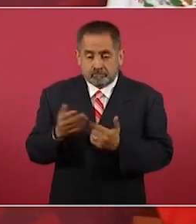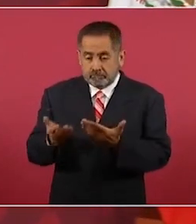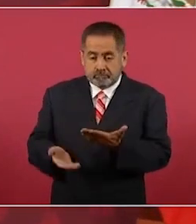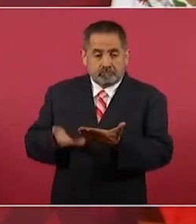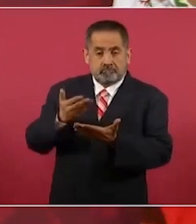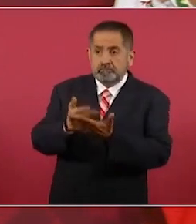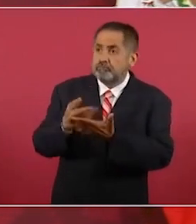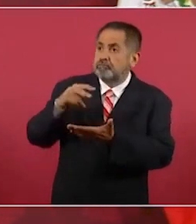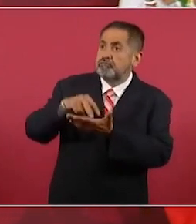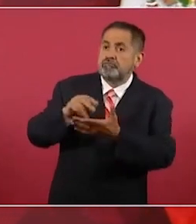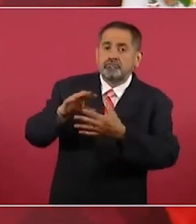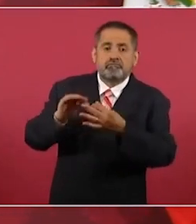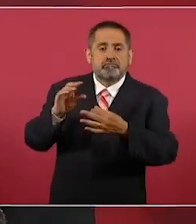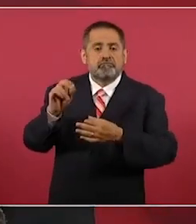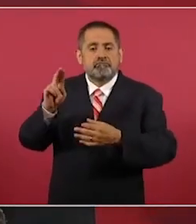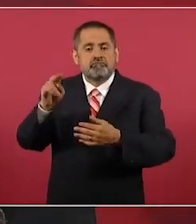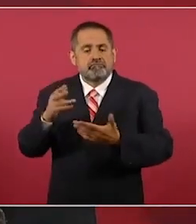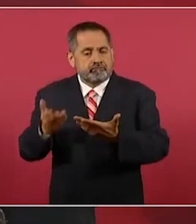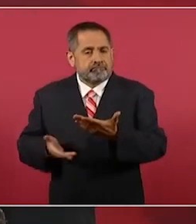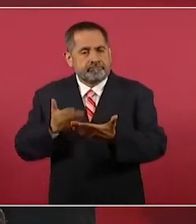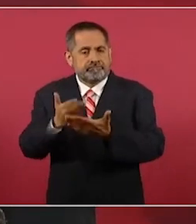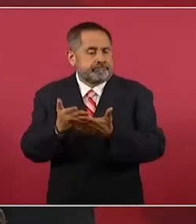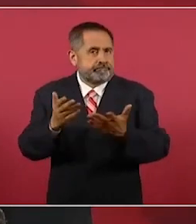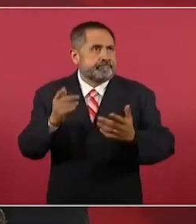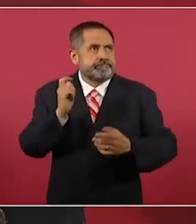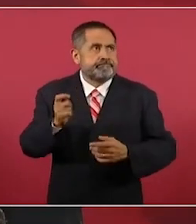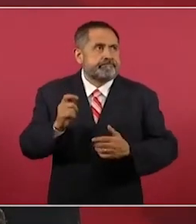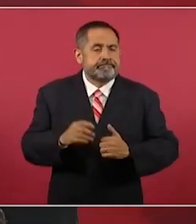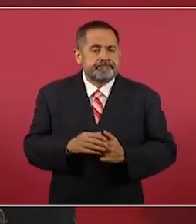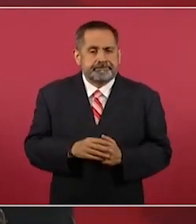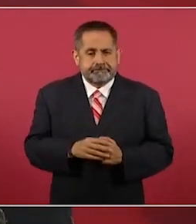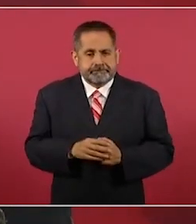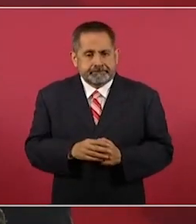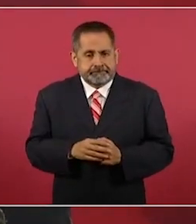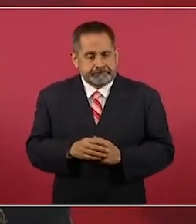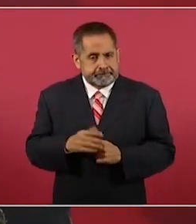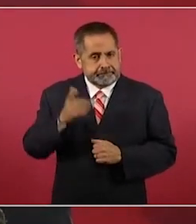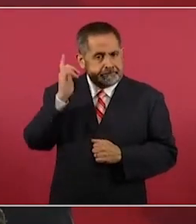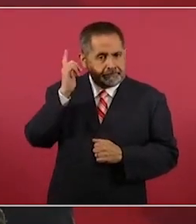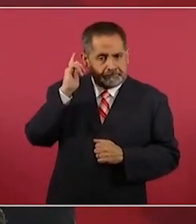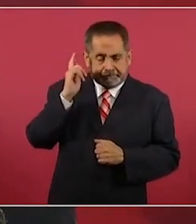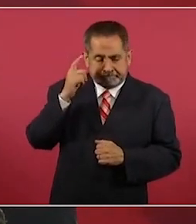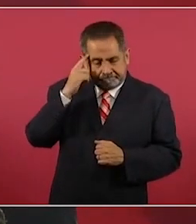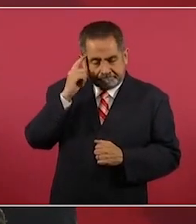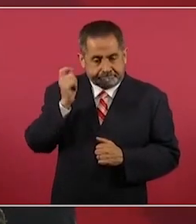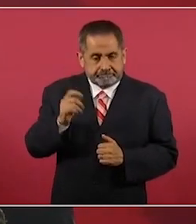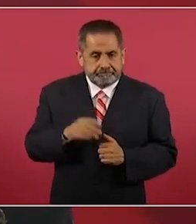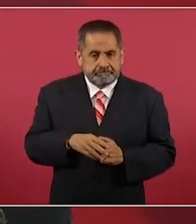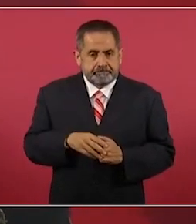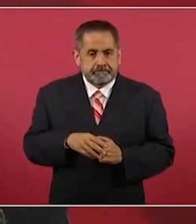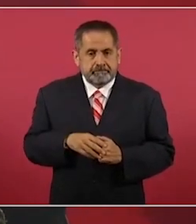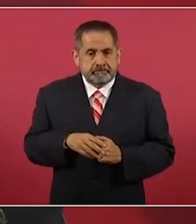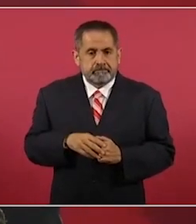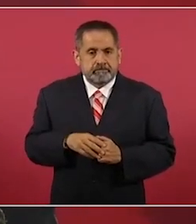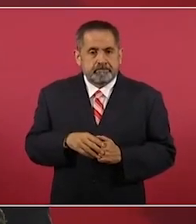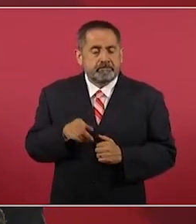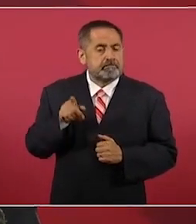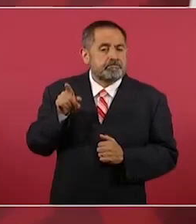esto, que ojalá y lo retome